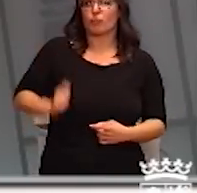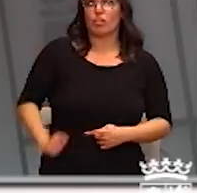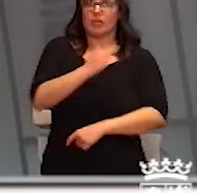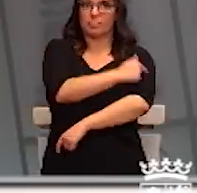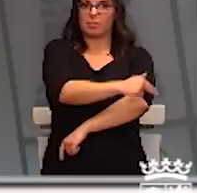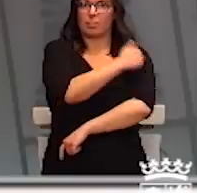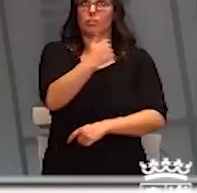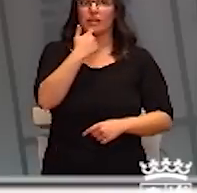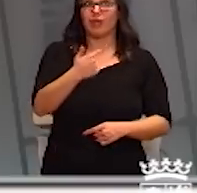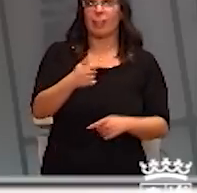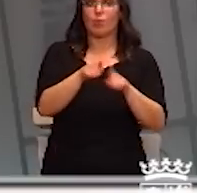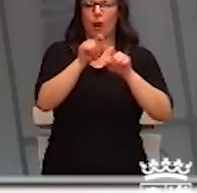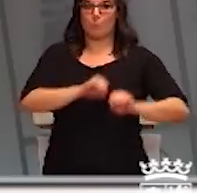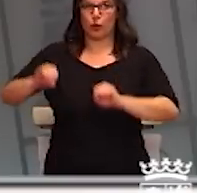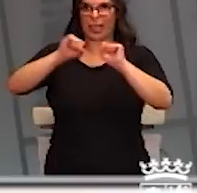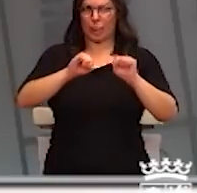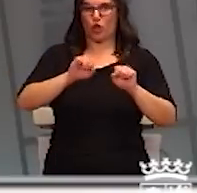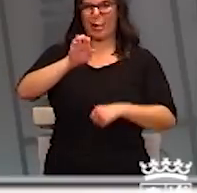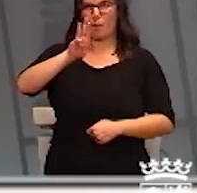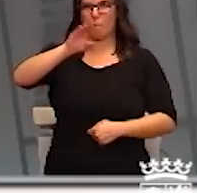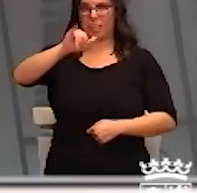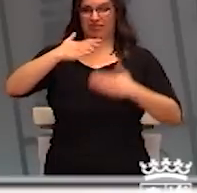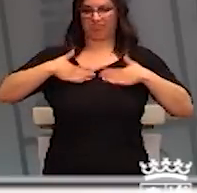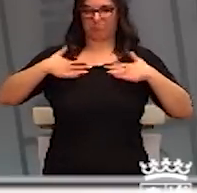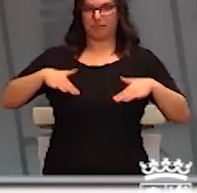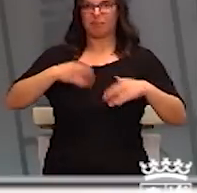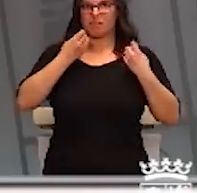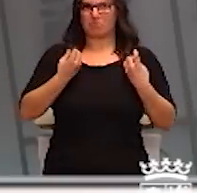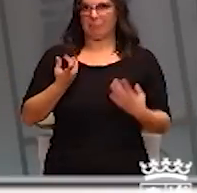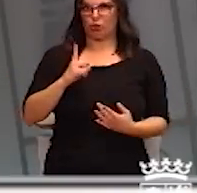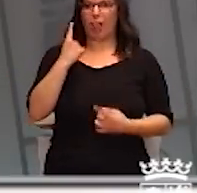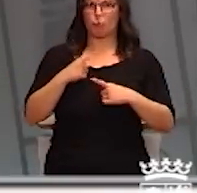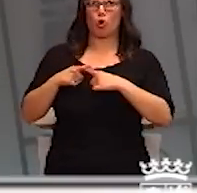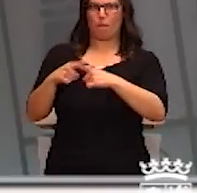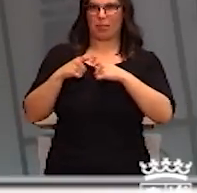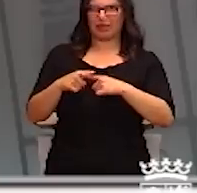de que no tenían sus equipos de protección individual y que no sus equipos